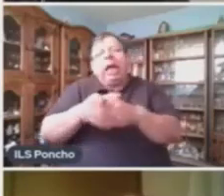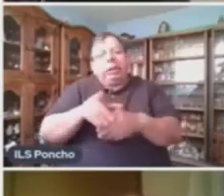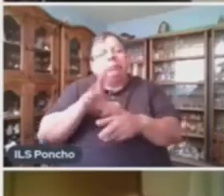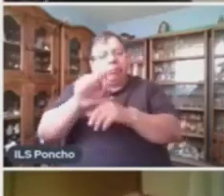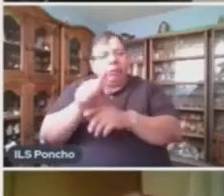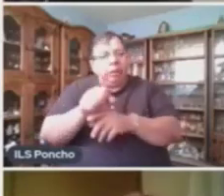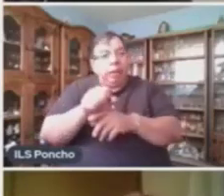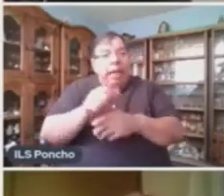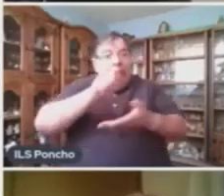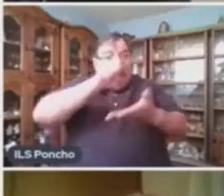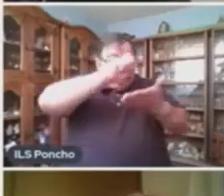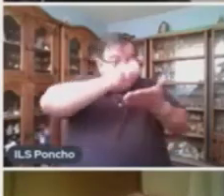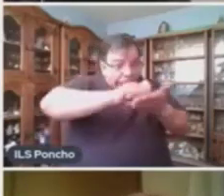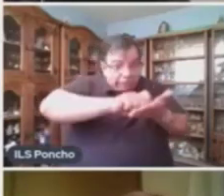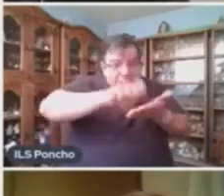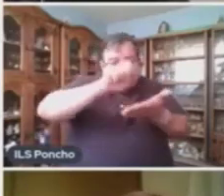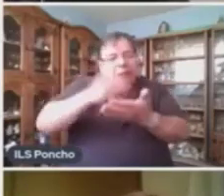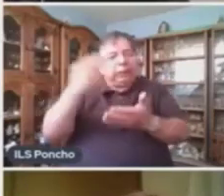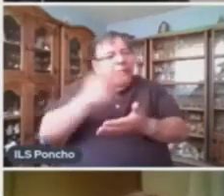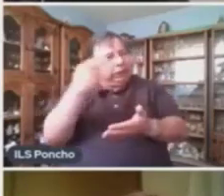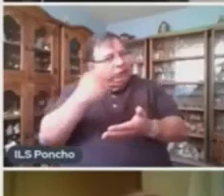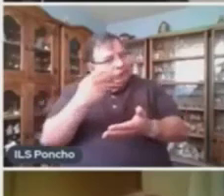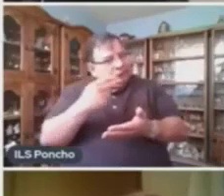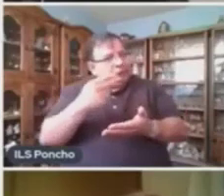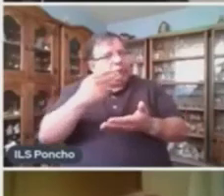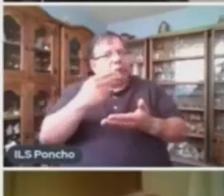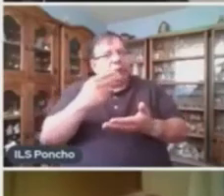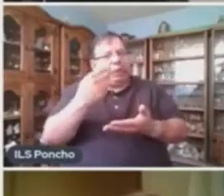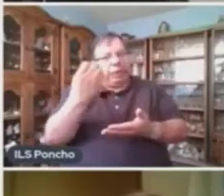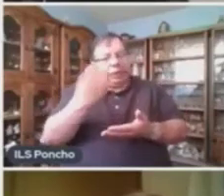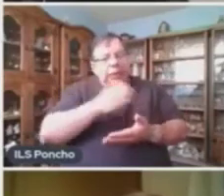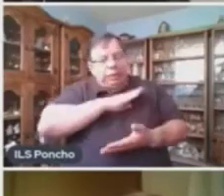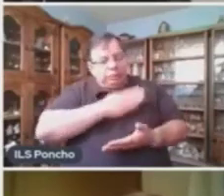y conocimientos del español mucho más sólidos